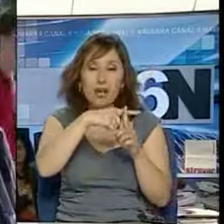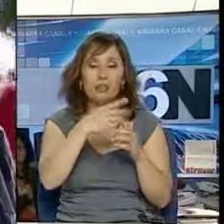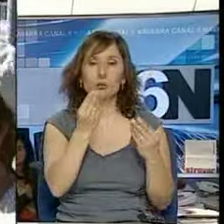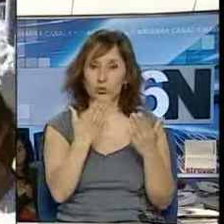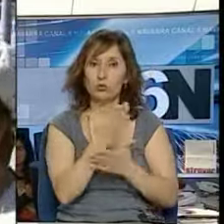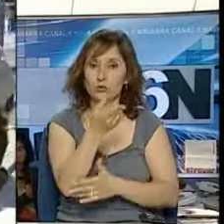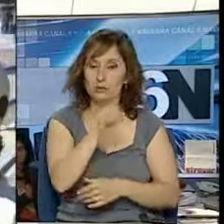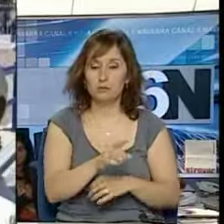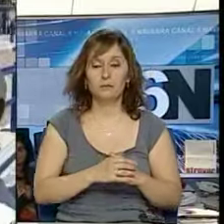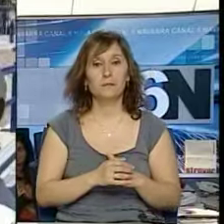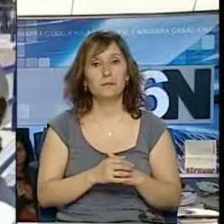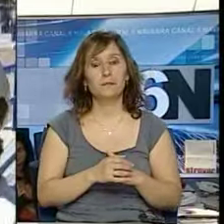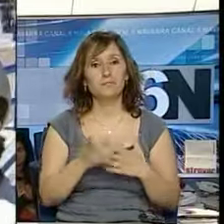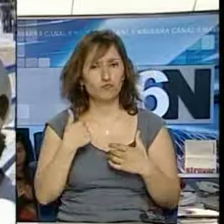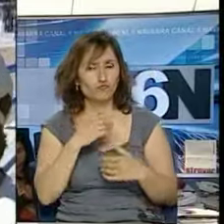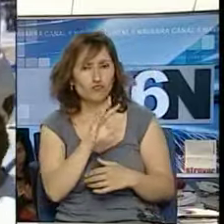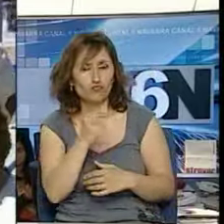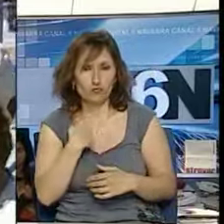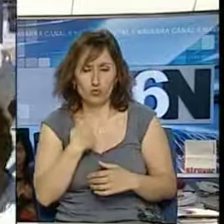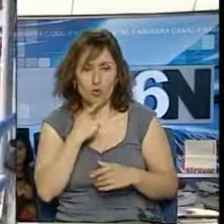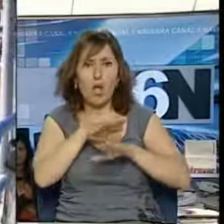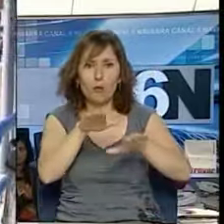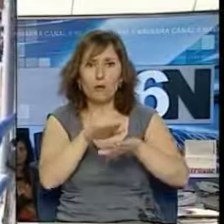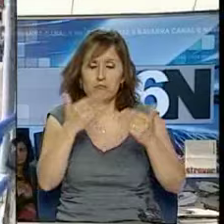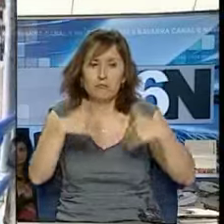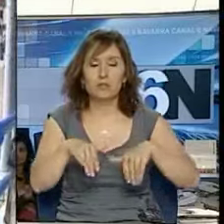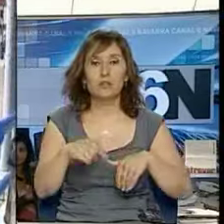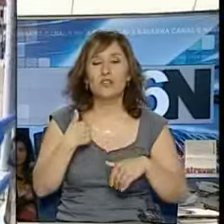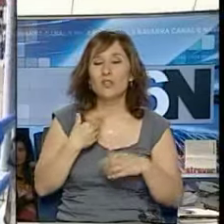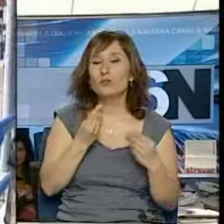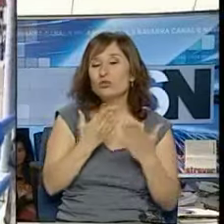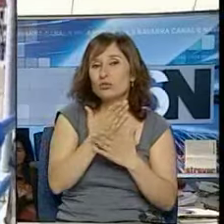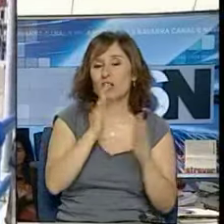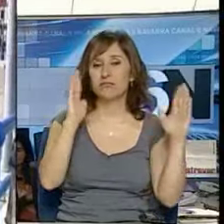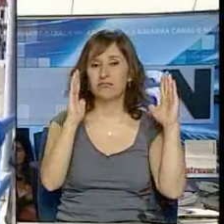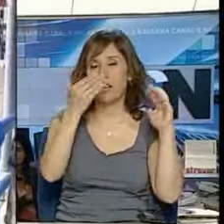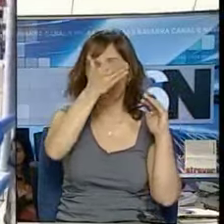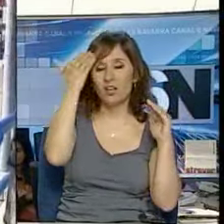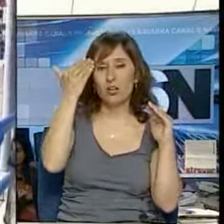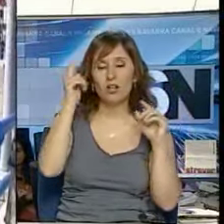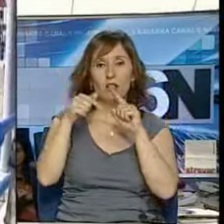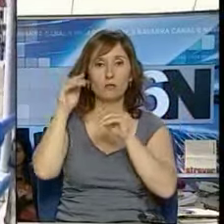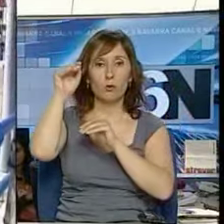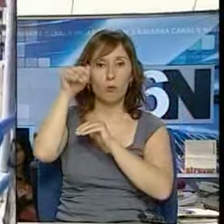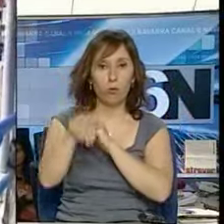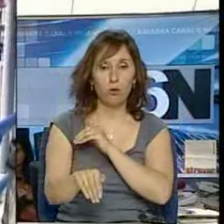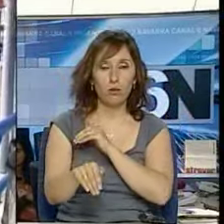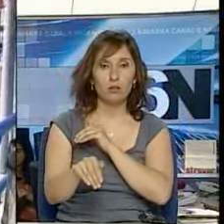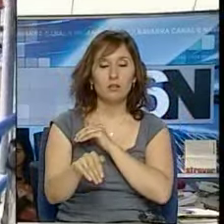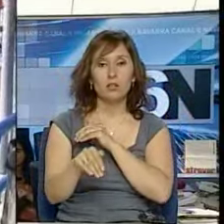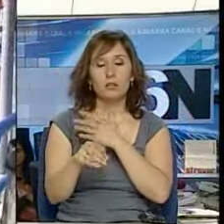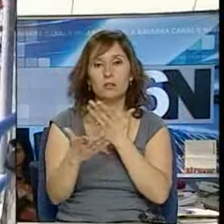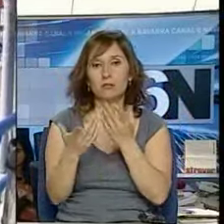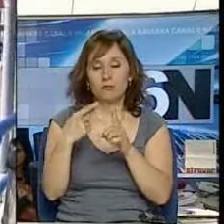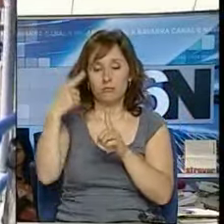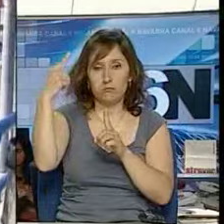también ha habido muchos días. Sí, sí, yo ya me he bañado y todo. Han oído unos días de muchísimo calor y luego un bajón de